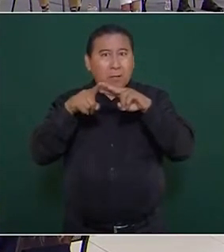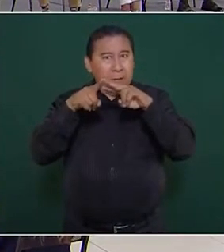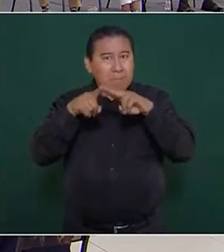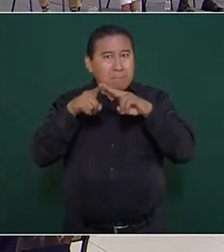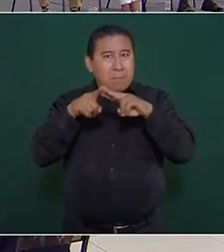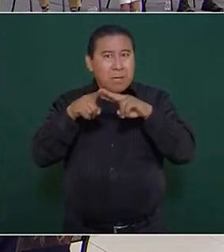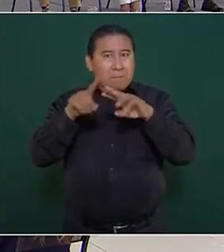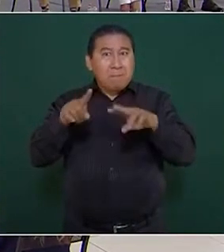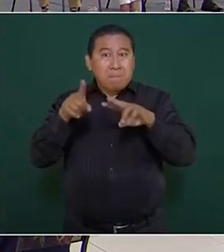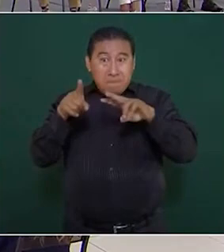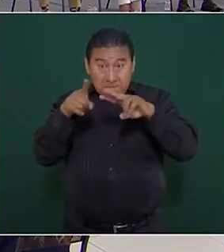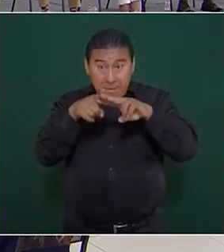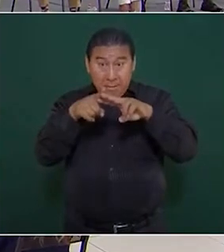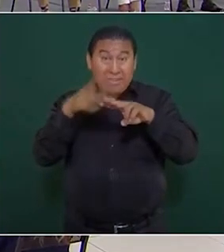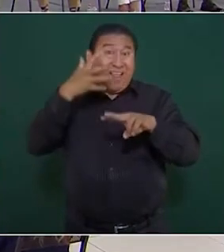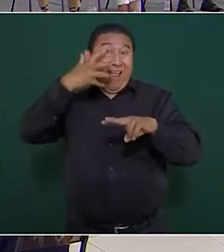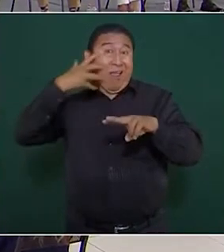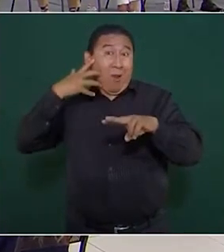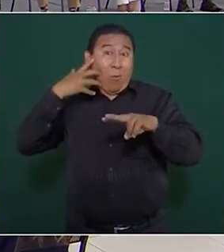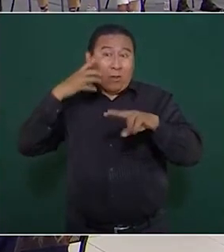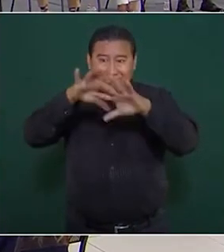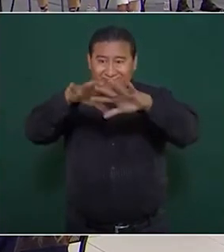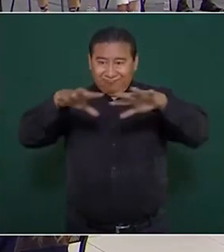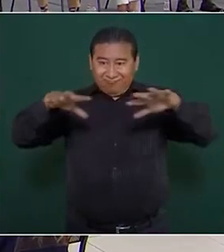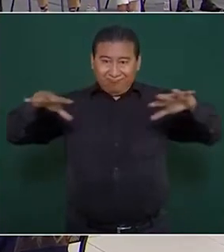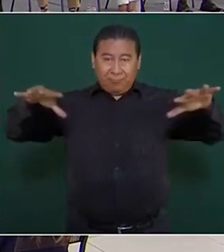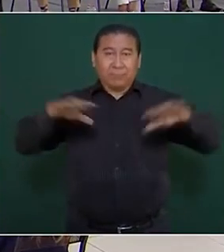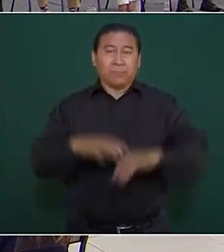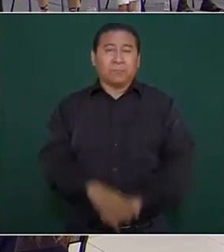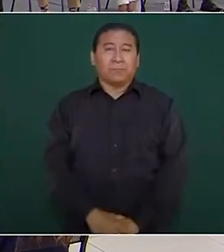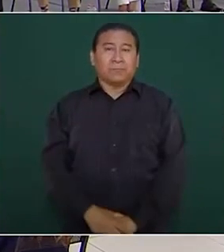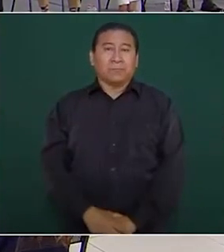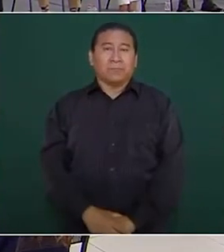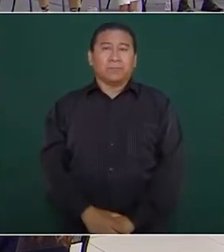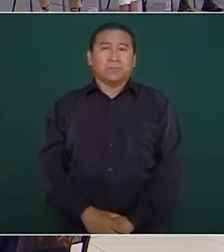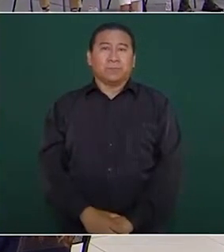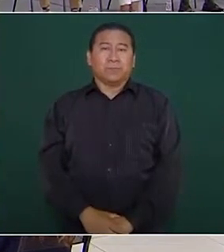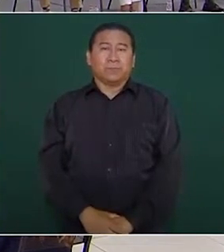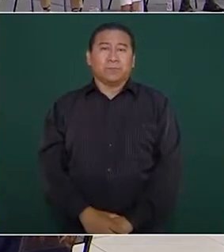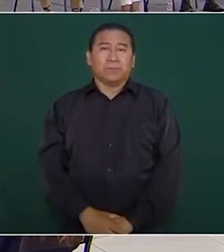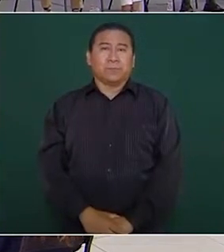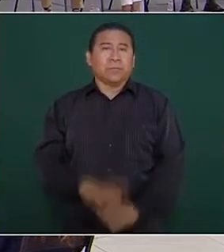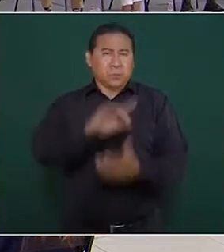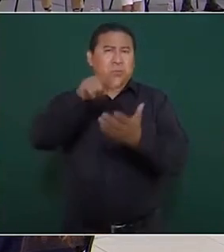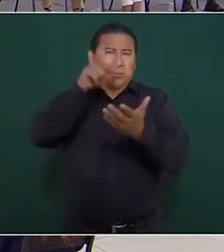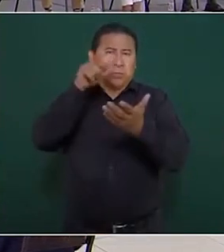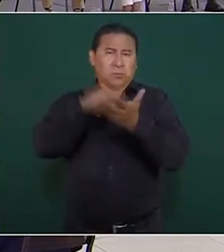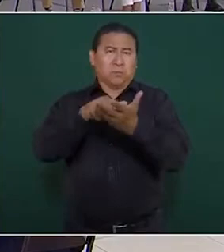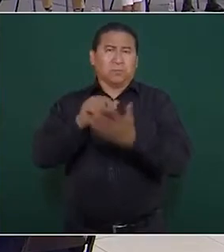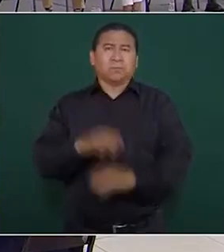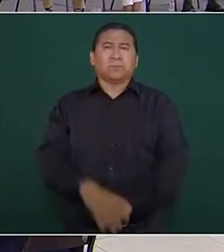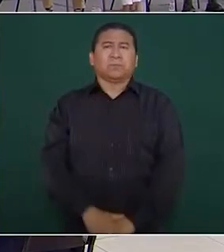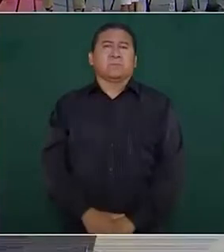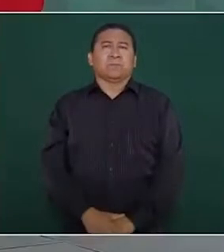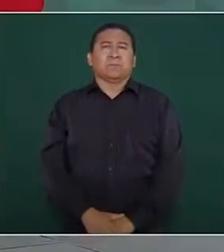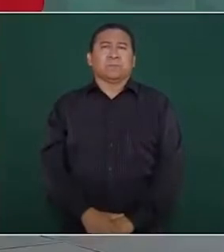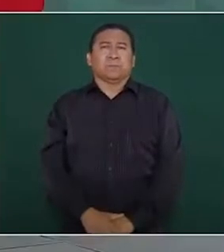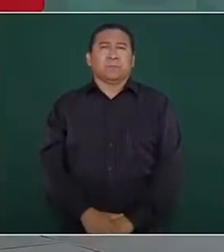el Parque del Jaguar. Por acá, que está